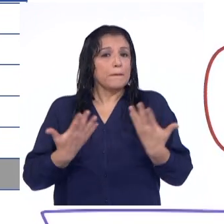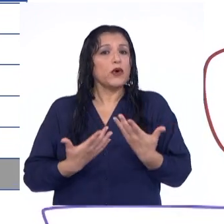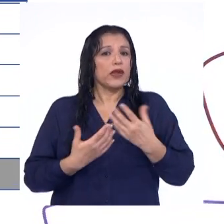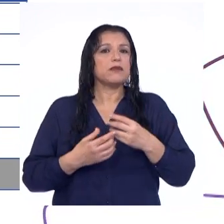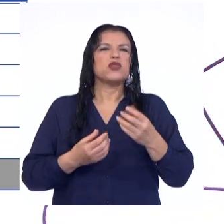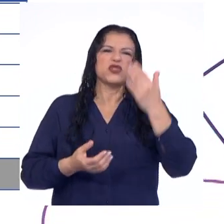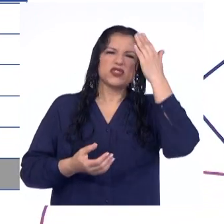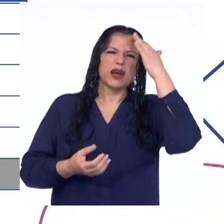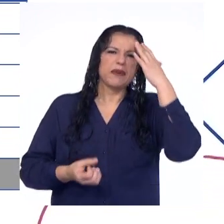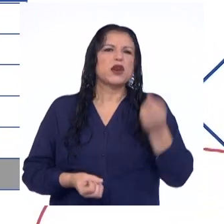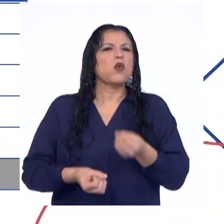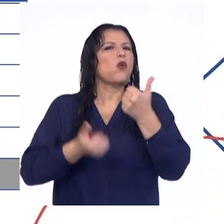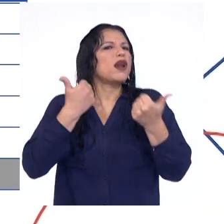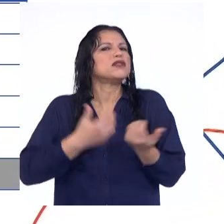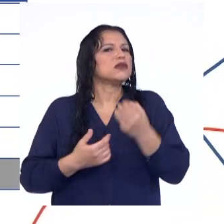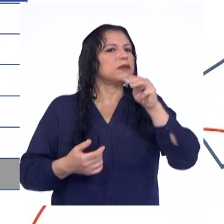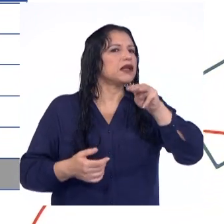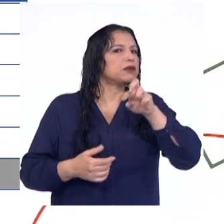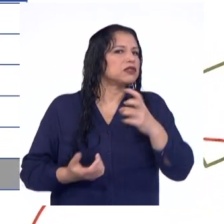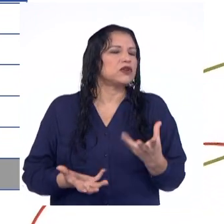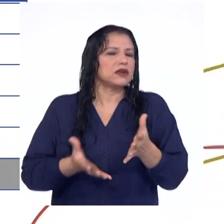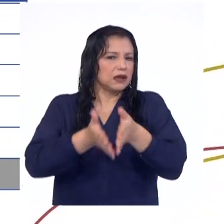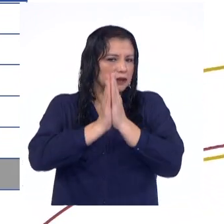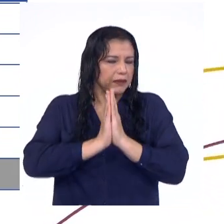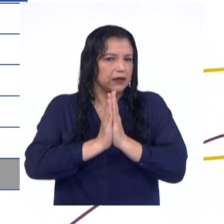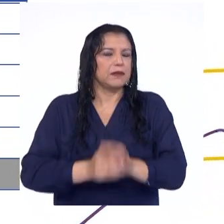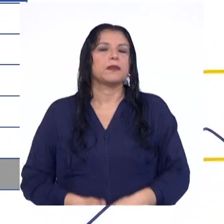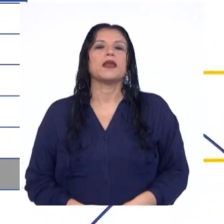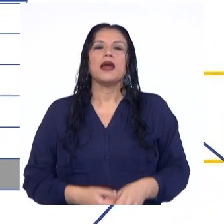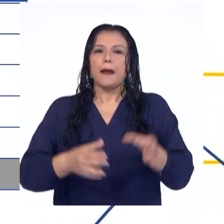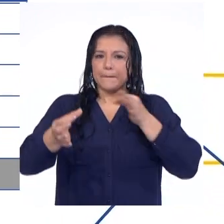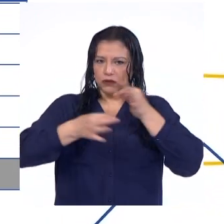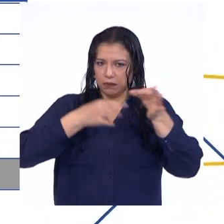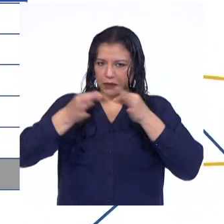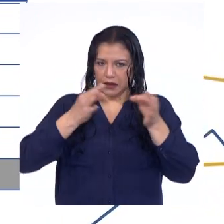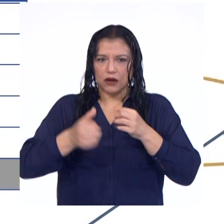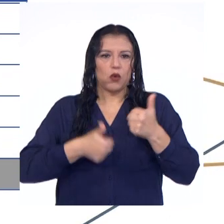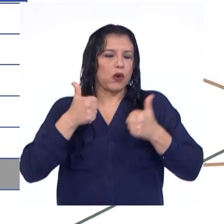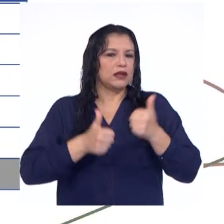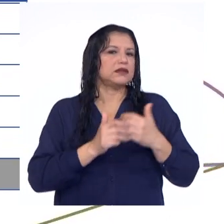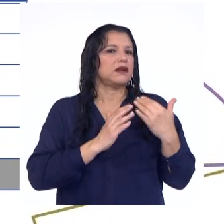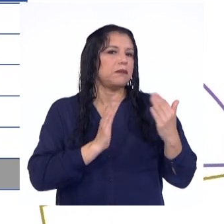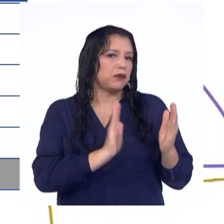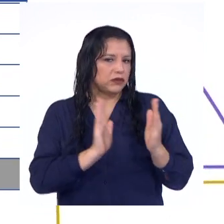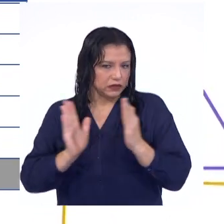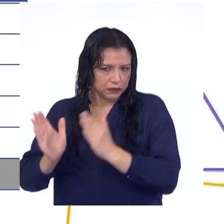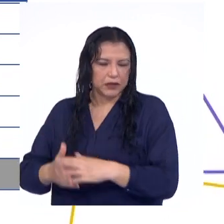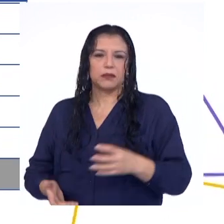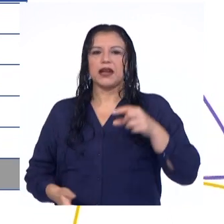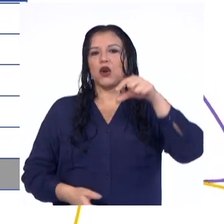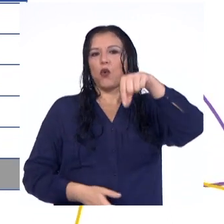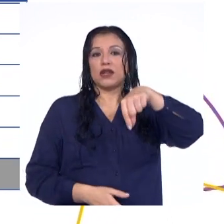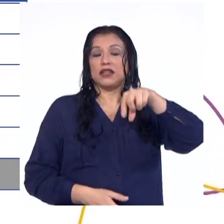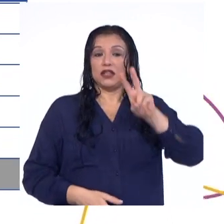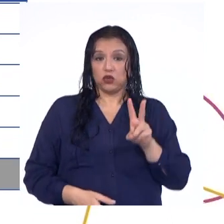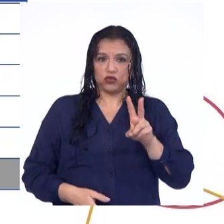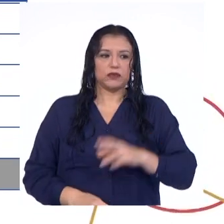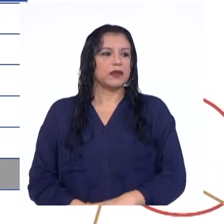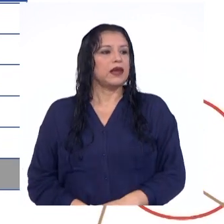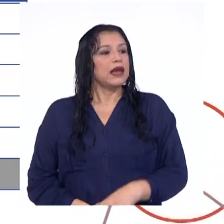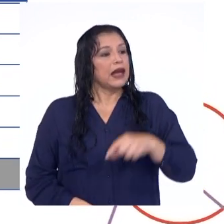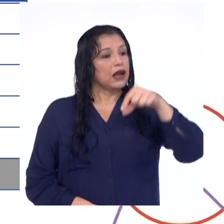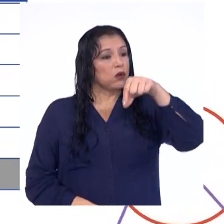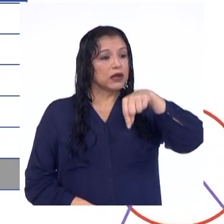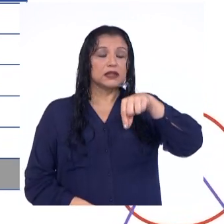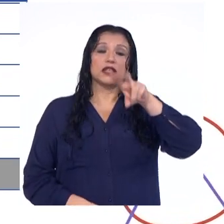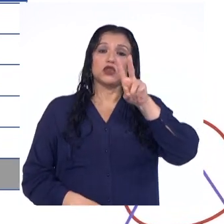calcular las medidas de posición que solicitan. Empiezo explicando el procedimiento para calcular el cuartil 2. El cuartil 2